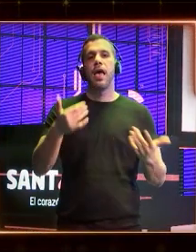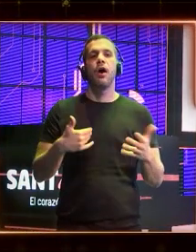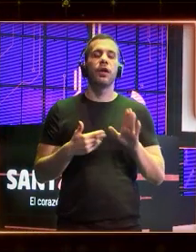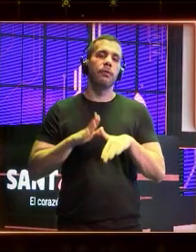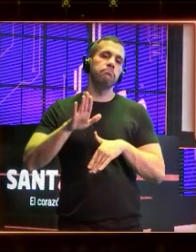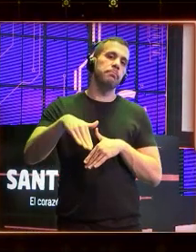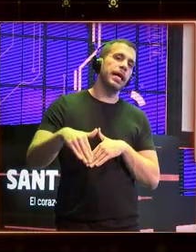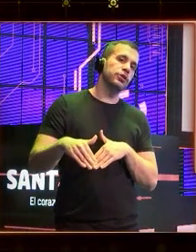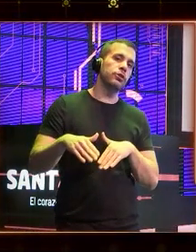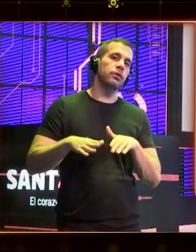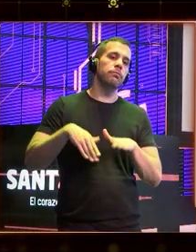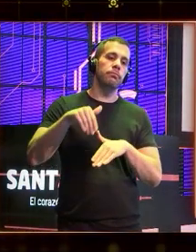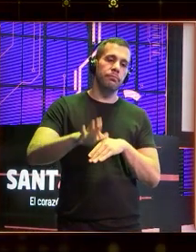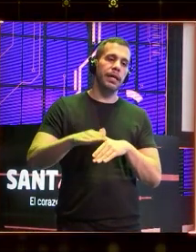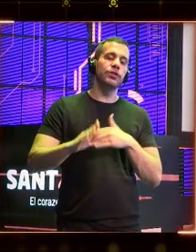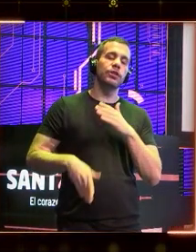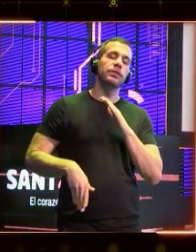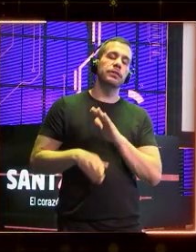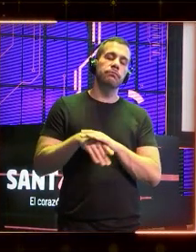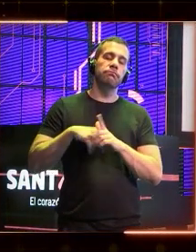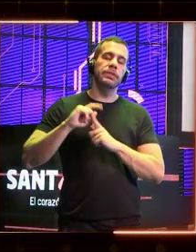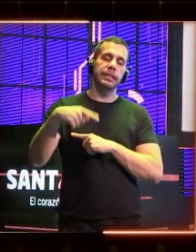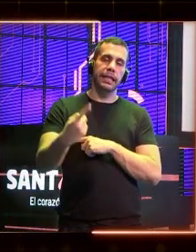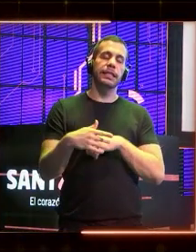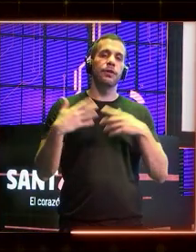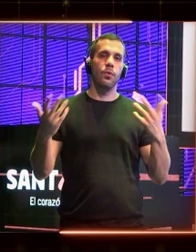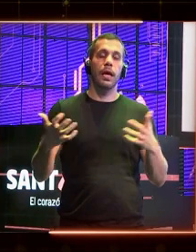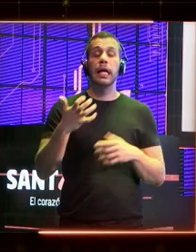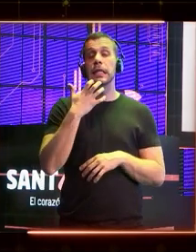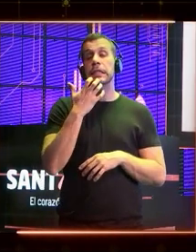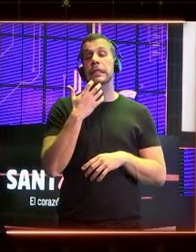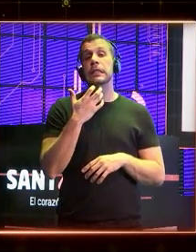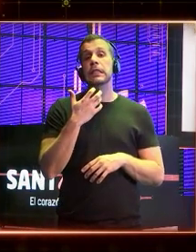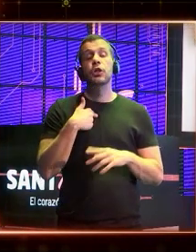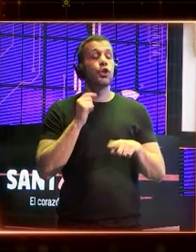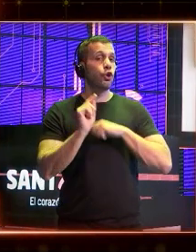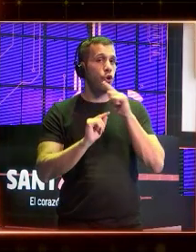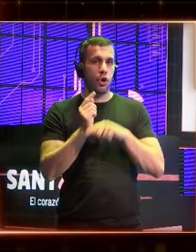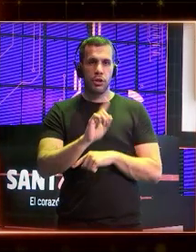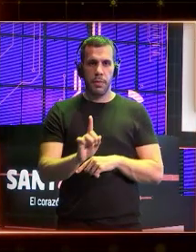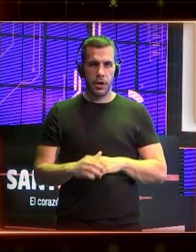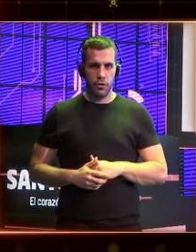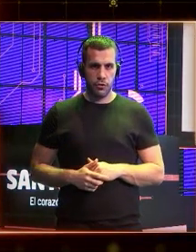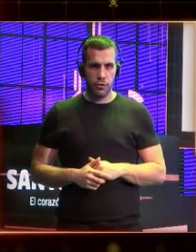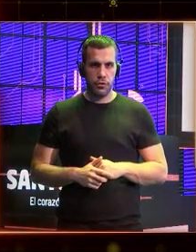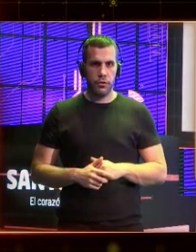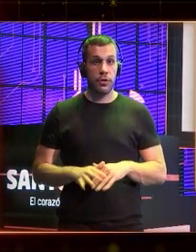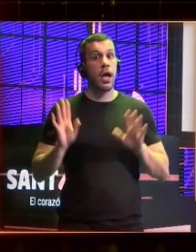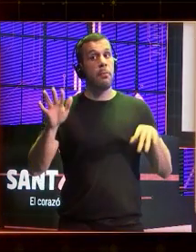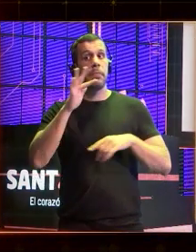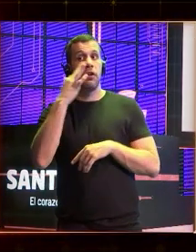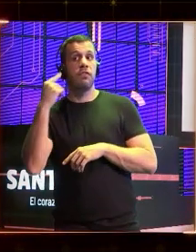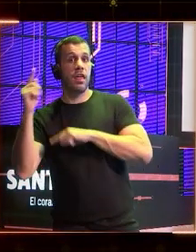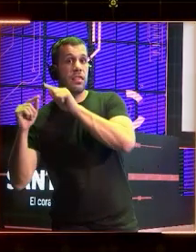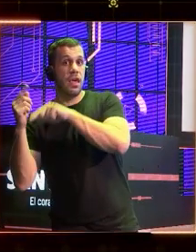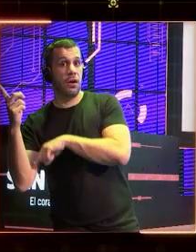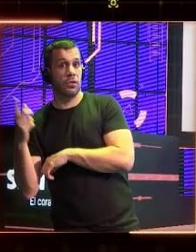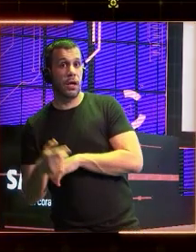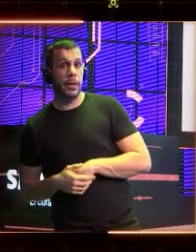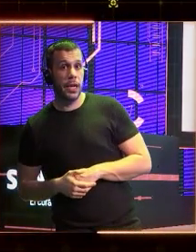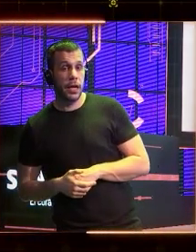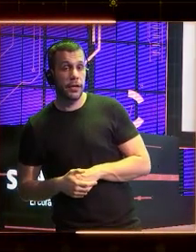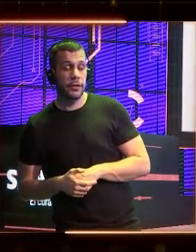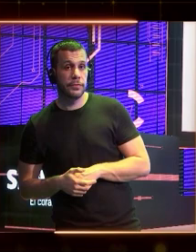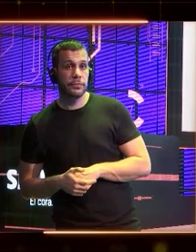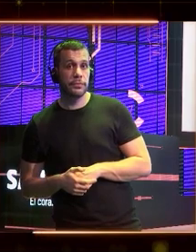paso? Hombre, eso es como cuando tú contaminas. Si yo contamino perdona, si yo no contamino pero Francia contamina yo me estoy